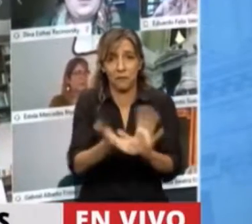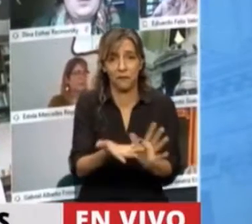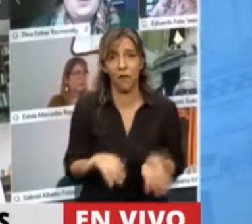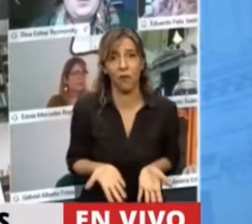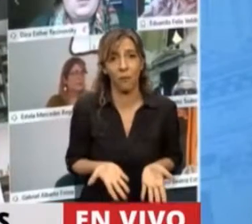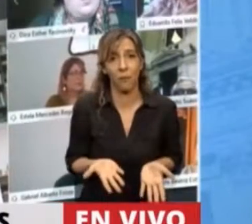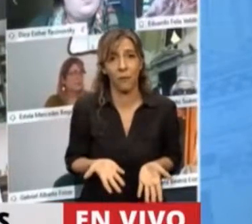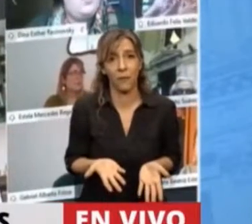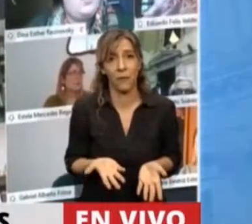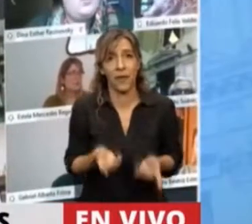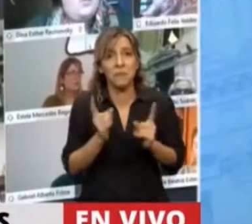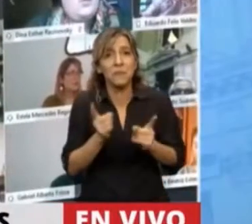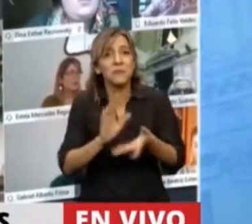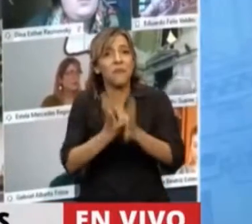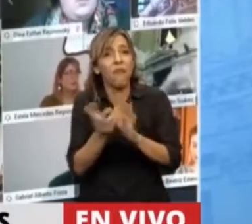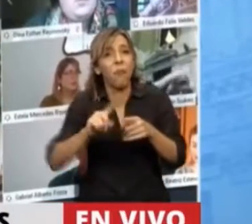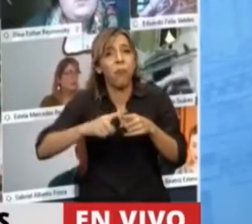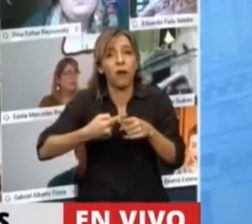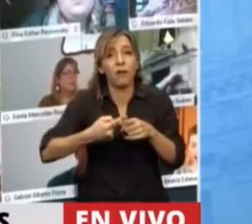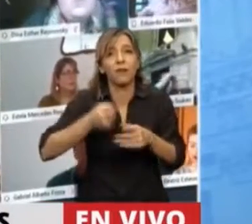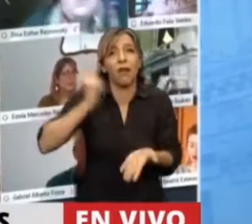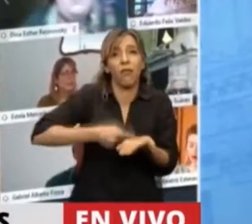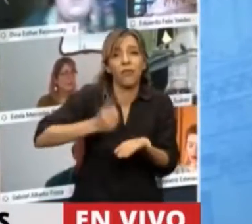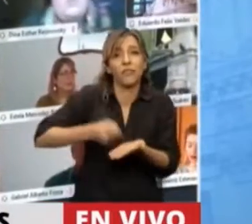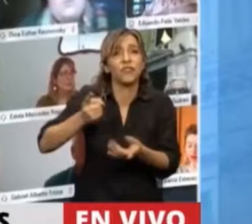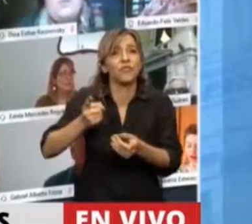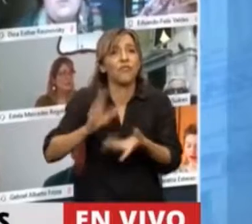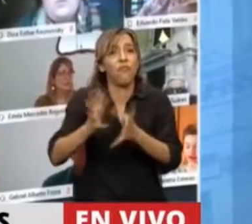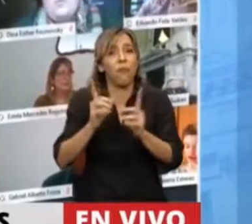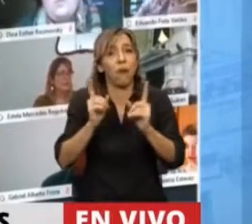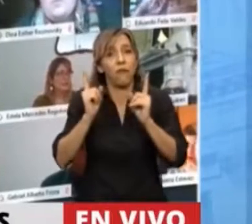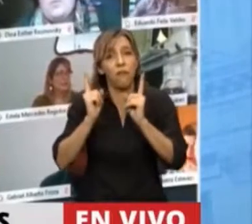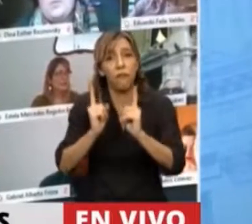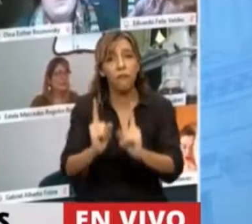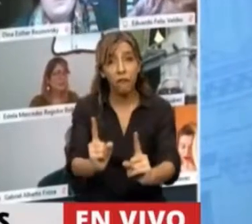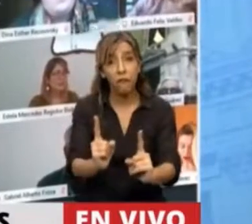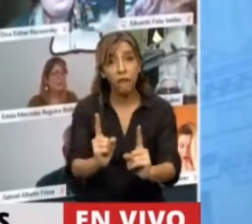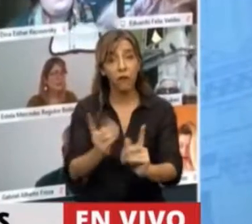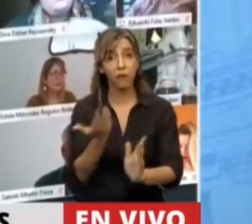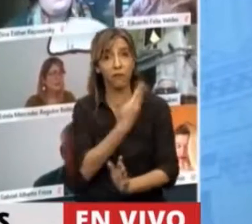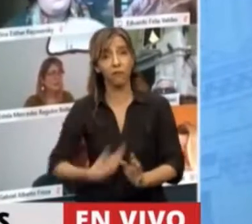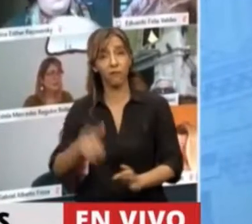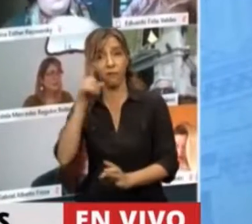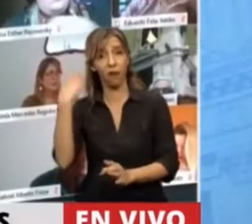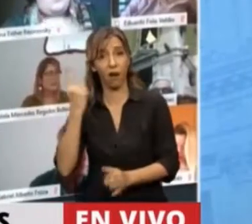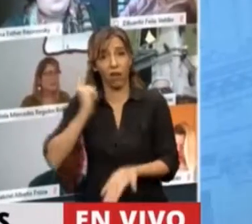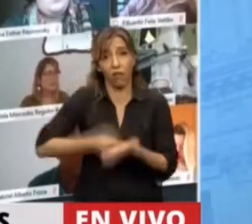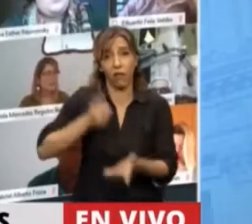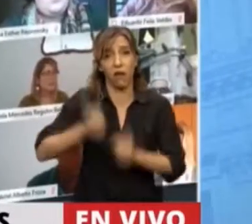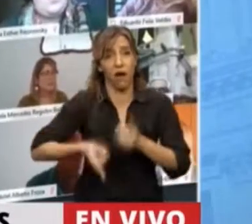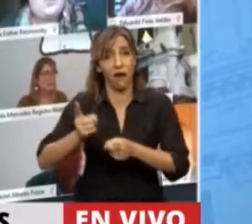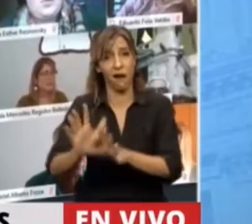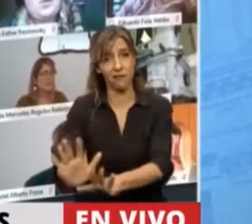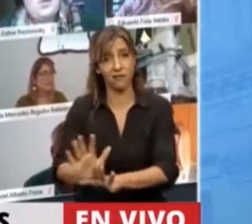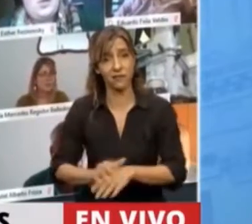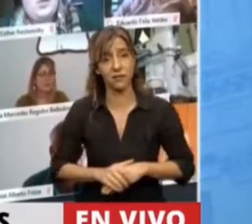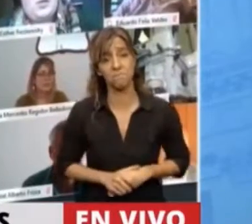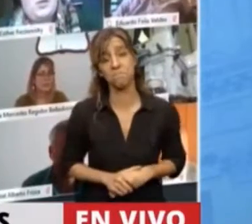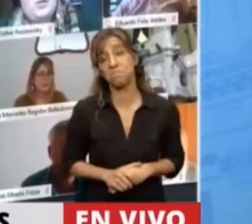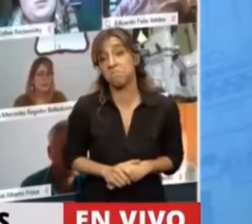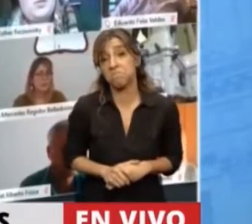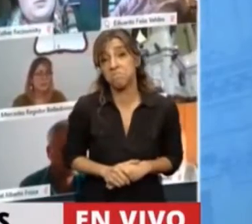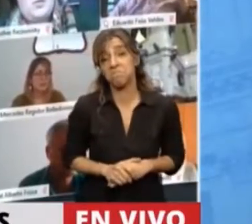ocho meses en plena pandemia, inclusive del gobierno de Alberto Fernández. Y a veces se nos dice desde el